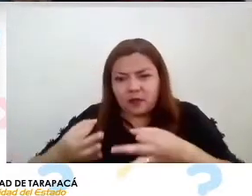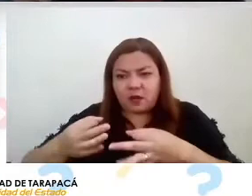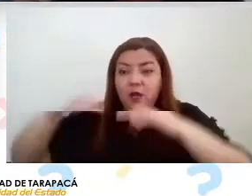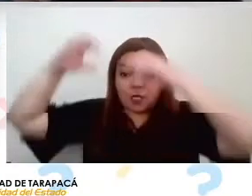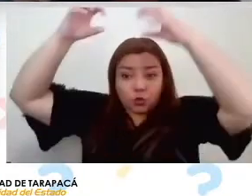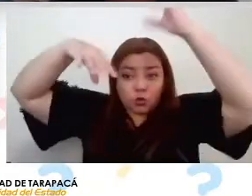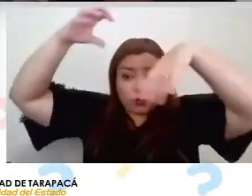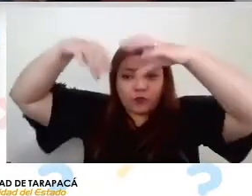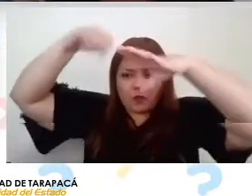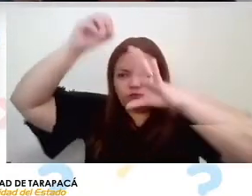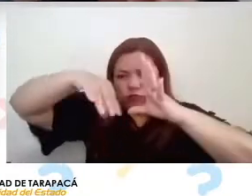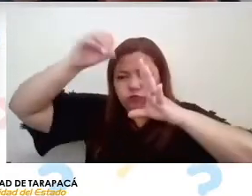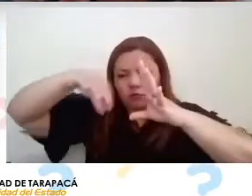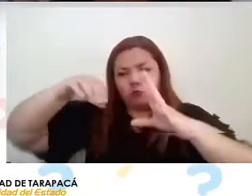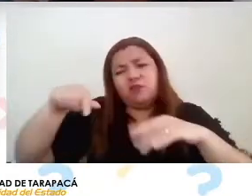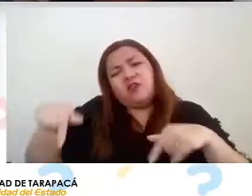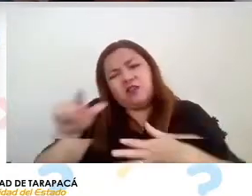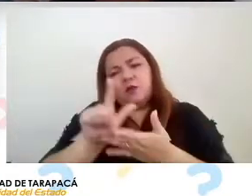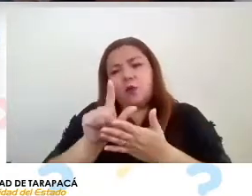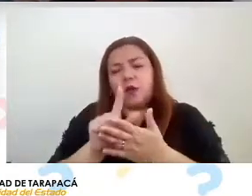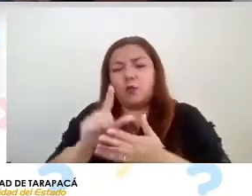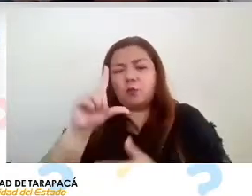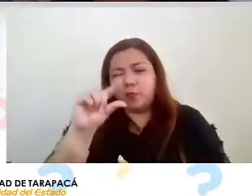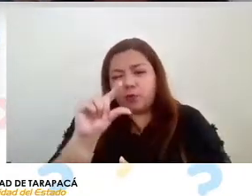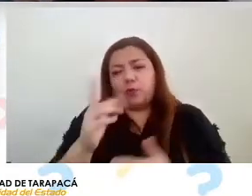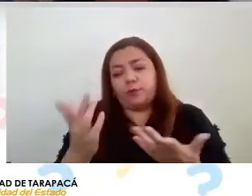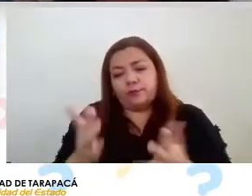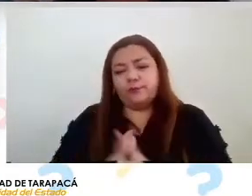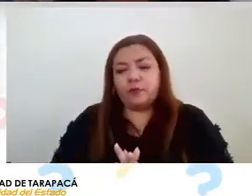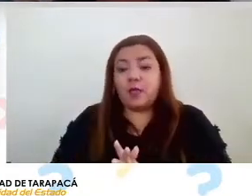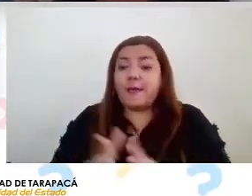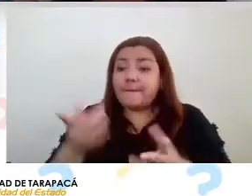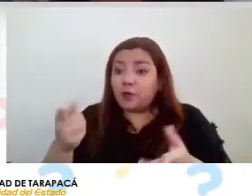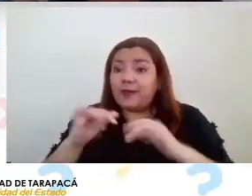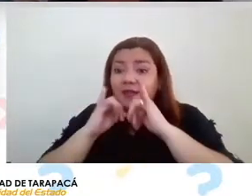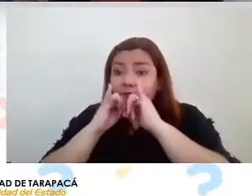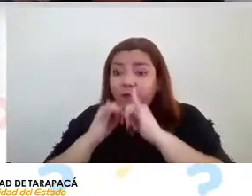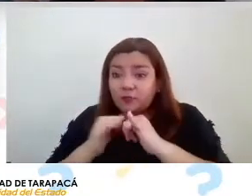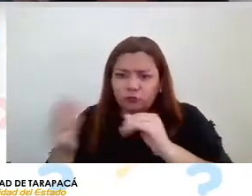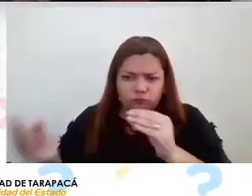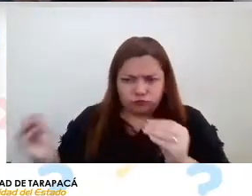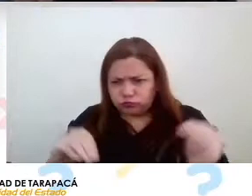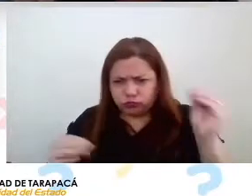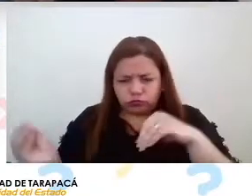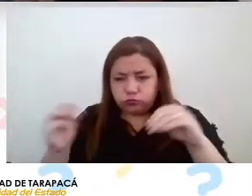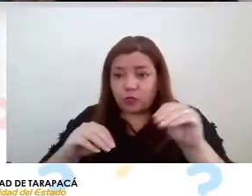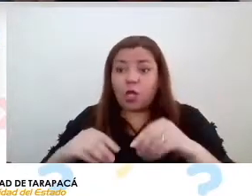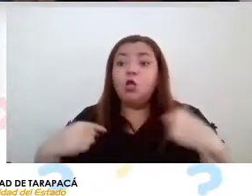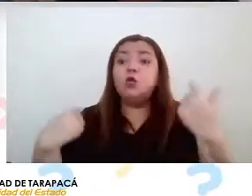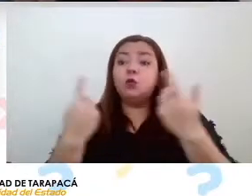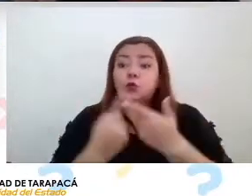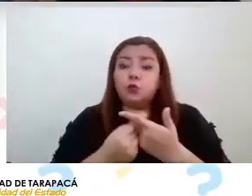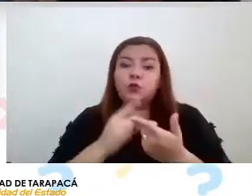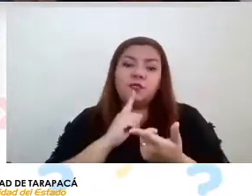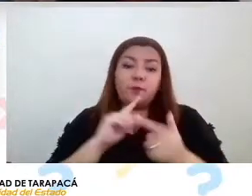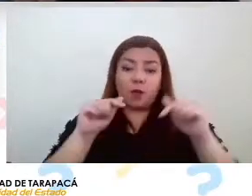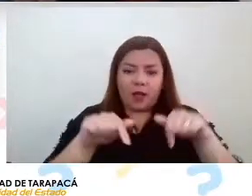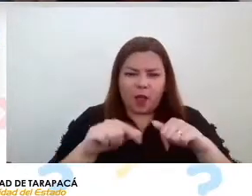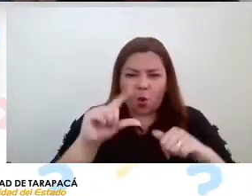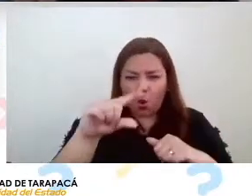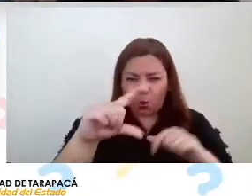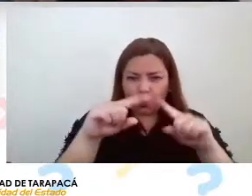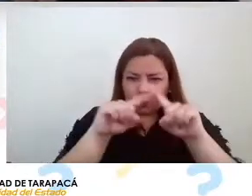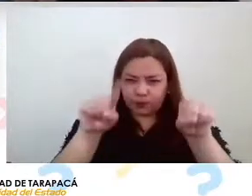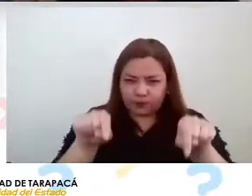para poder acumular todos estos datos nosotros lo que tenemos acá es un minicomputador que